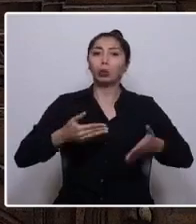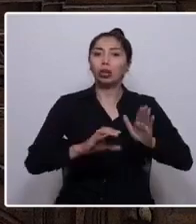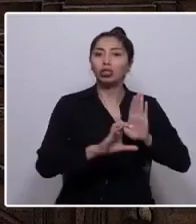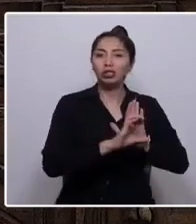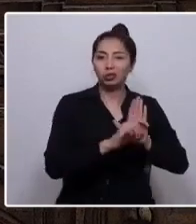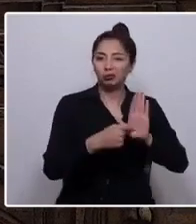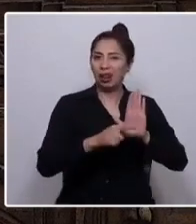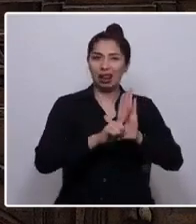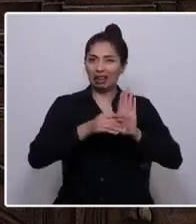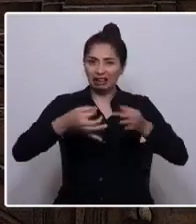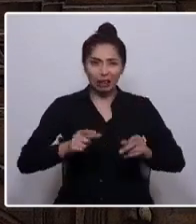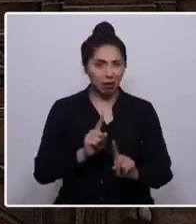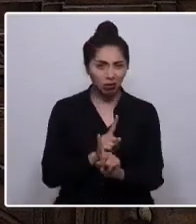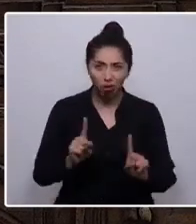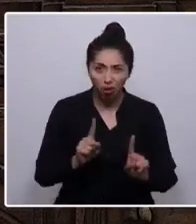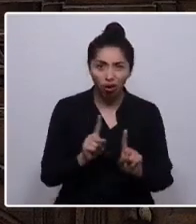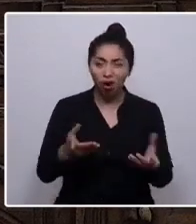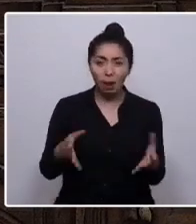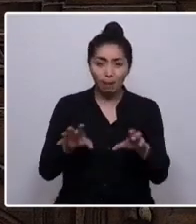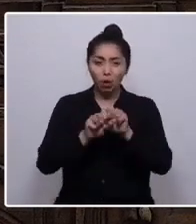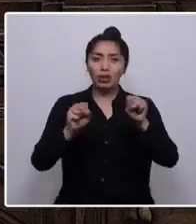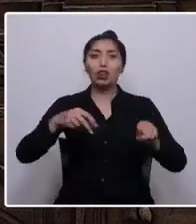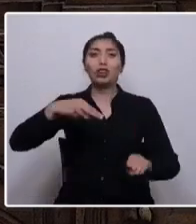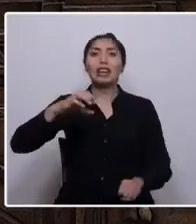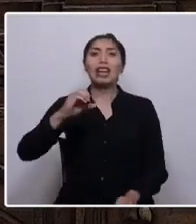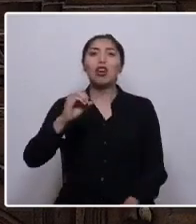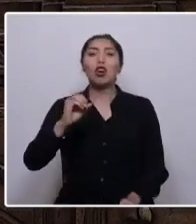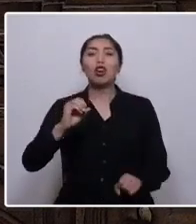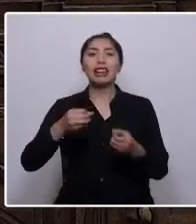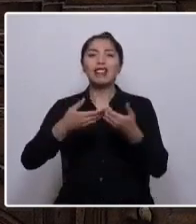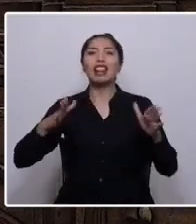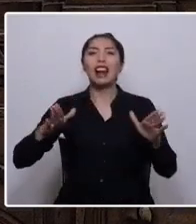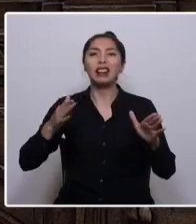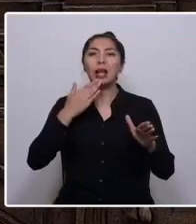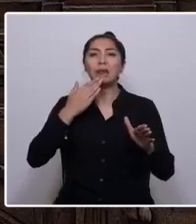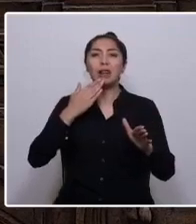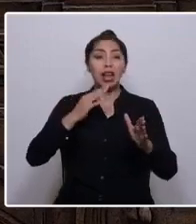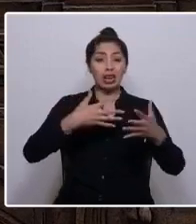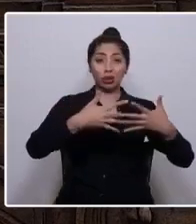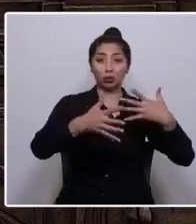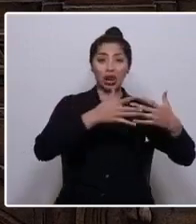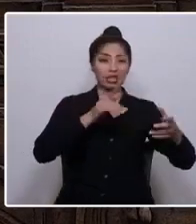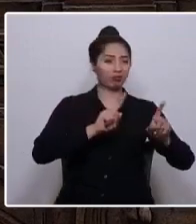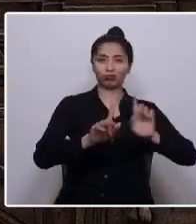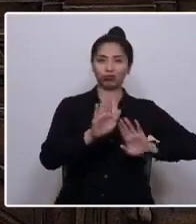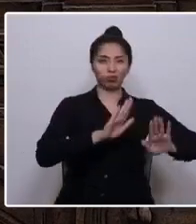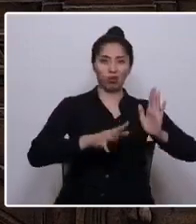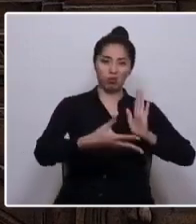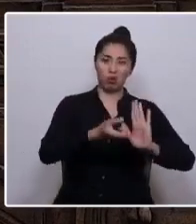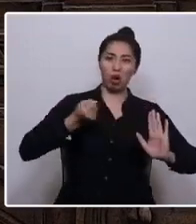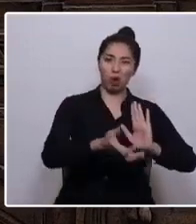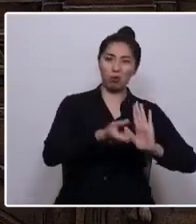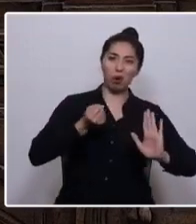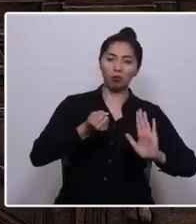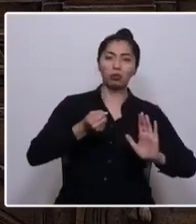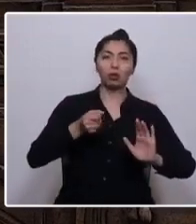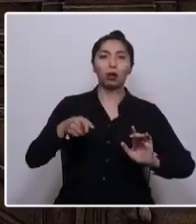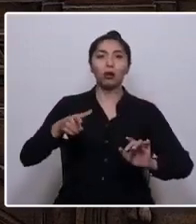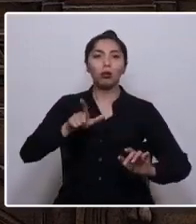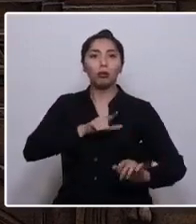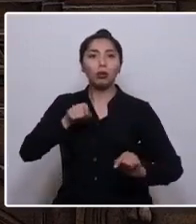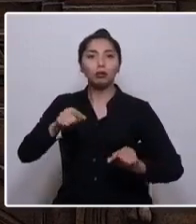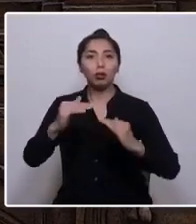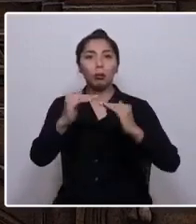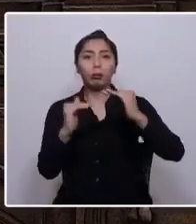neoliberal feroz. Depredador, extractivista, que provocó la desigualdad más brutal, que no solo es una